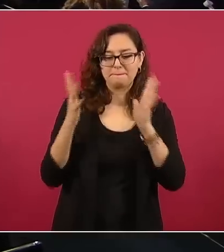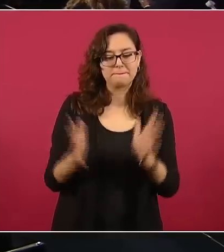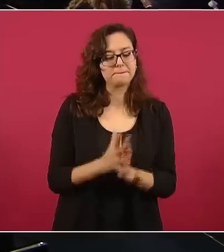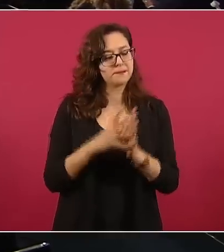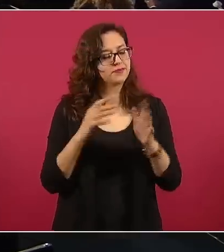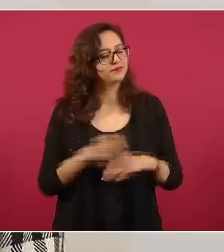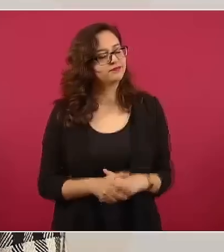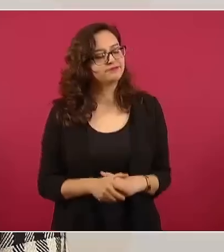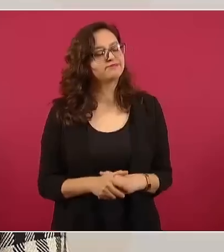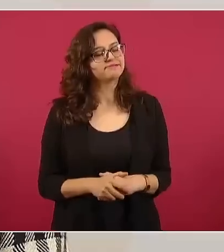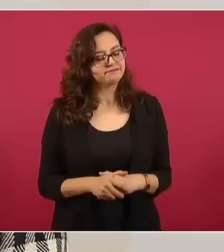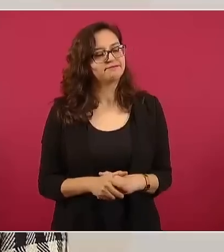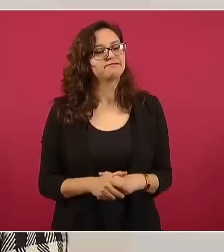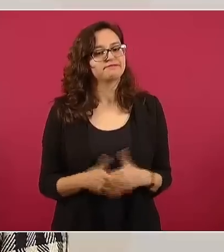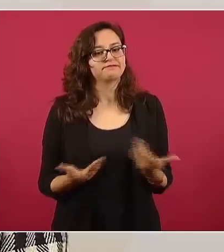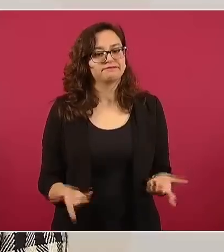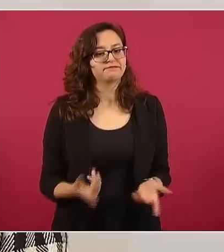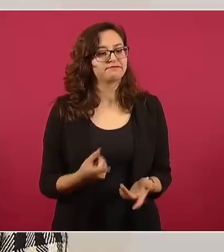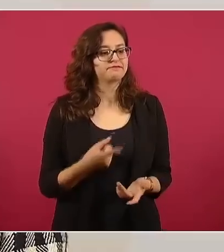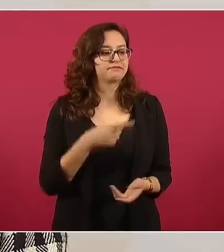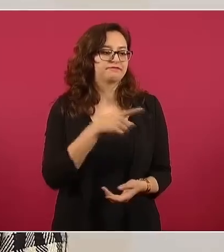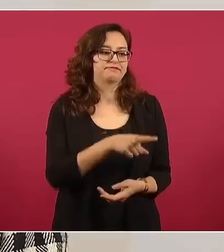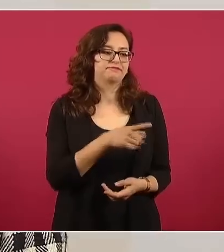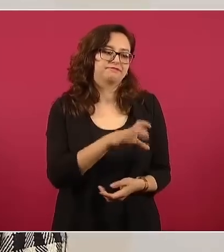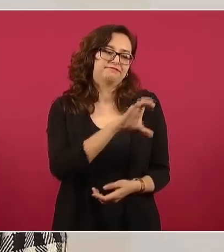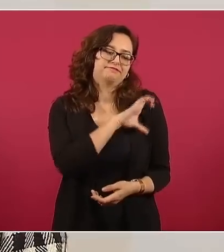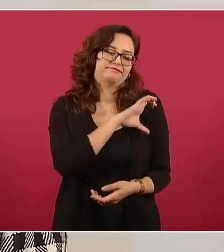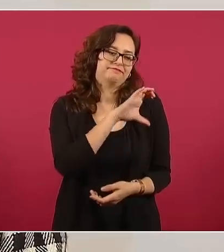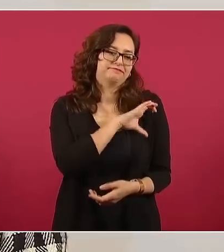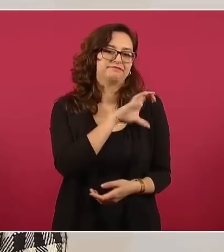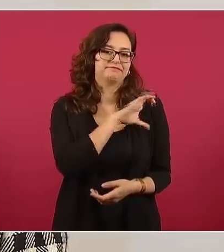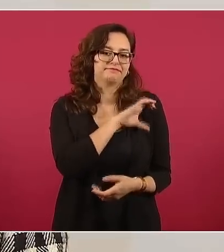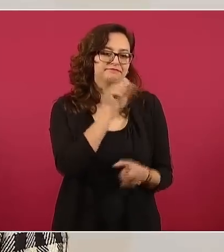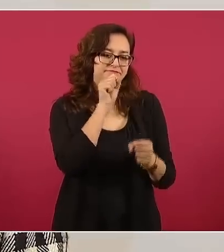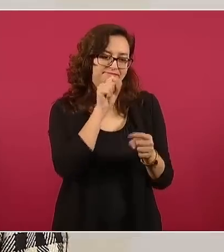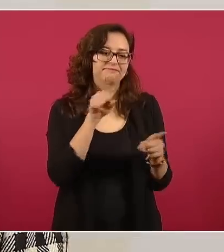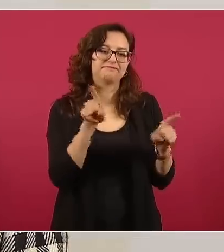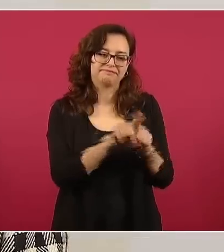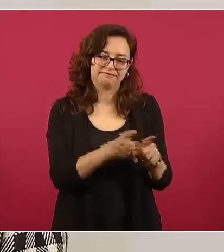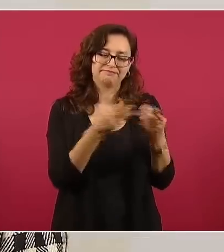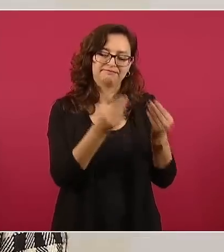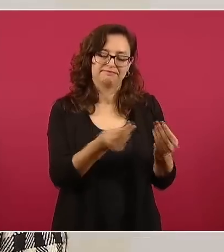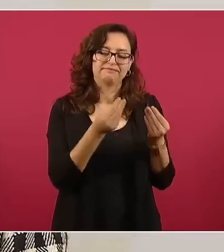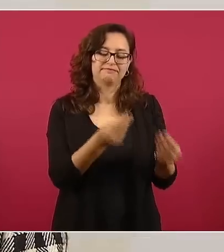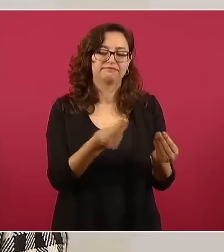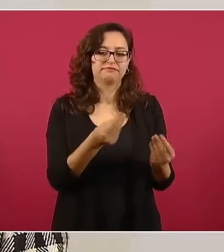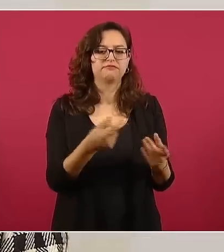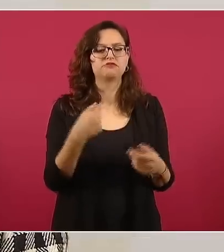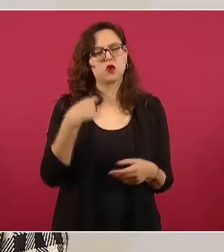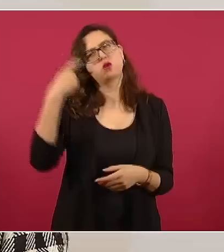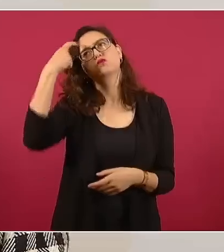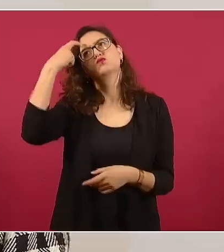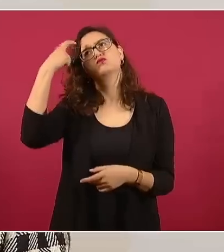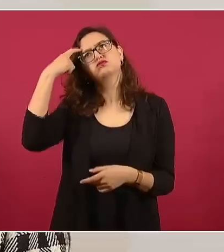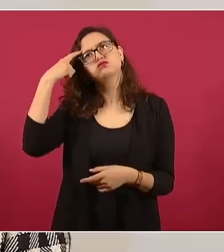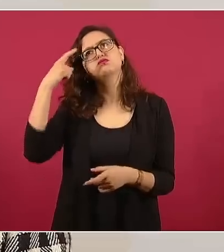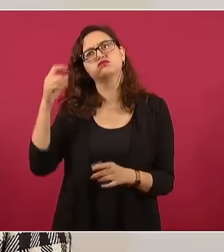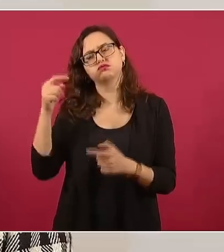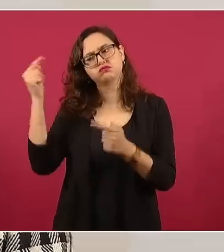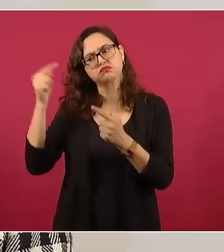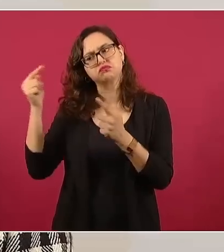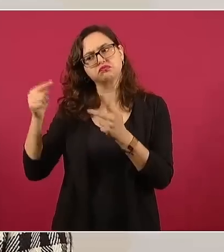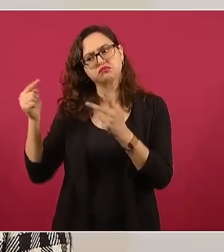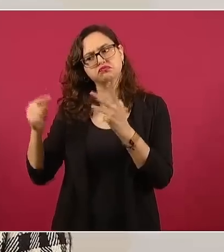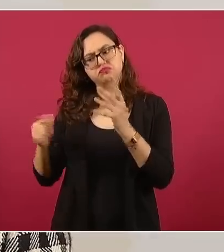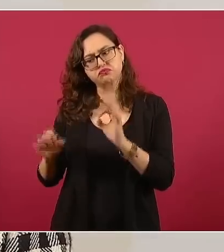porque esto no es nada más un asunto de racionalidad, también tiene que ver